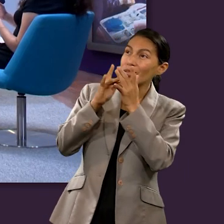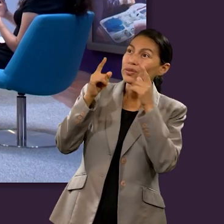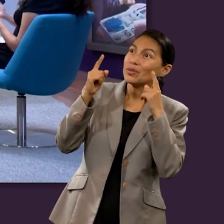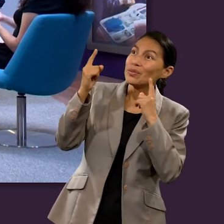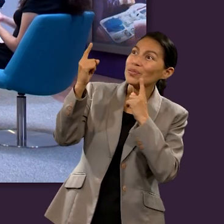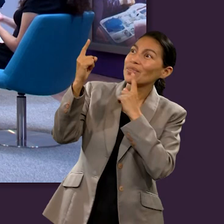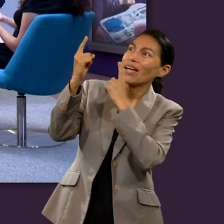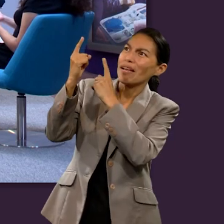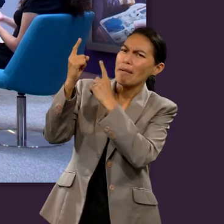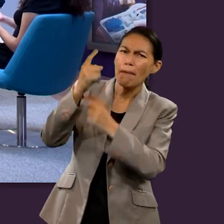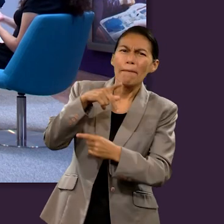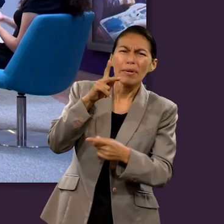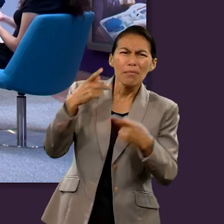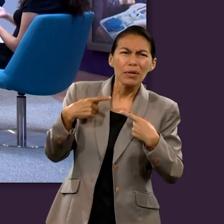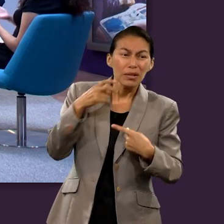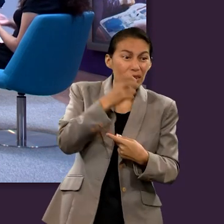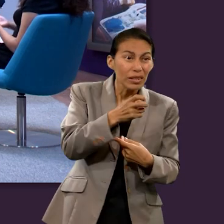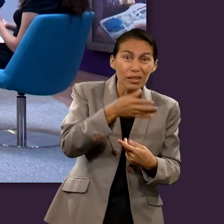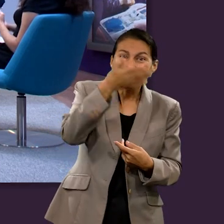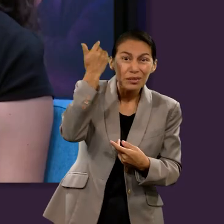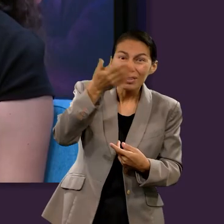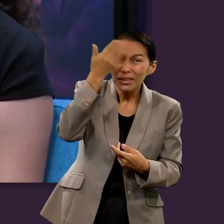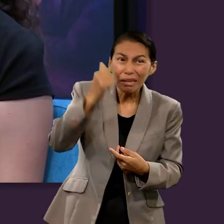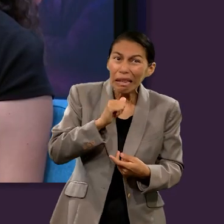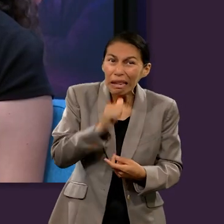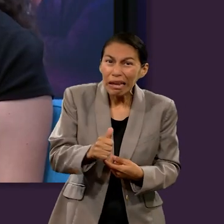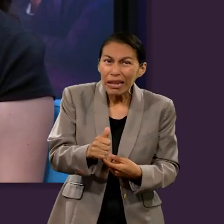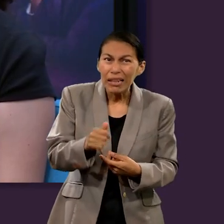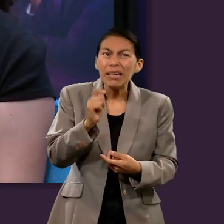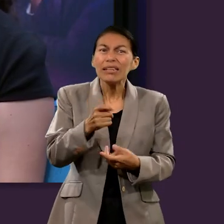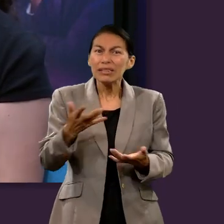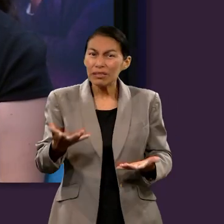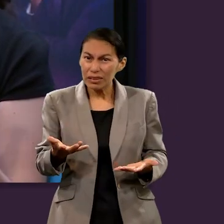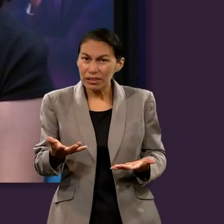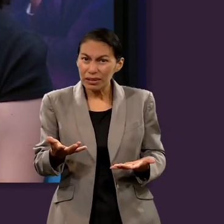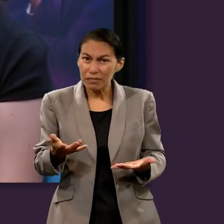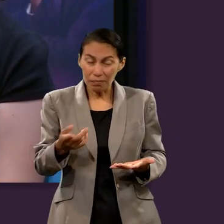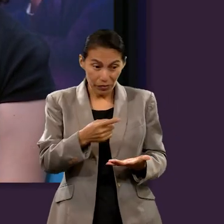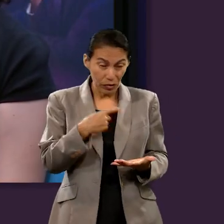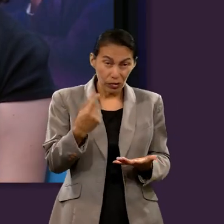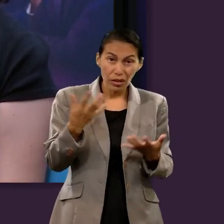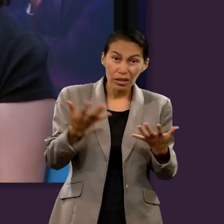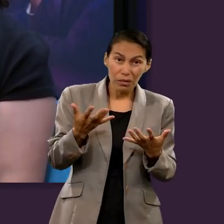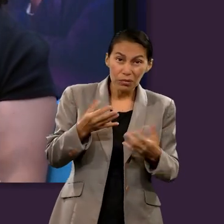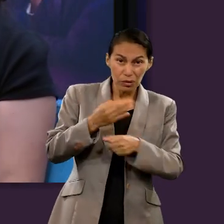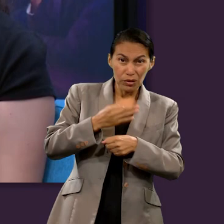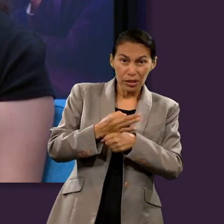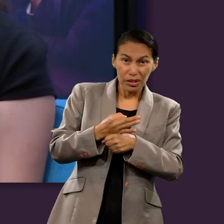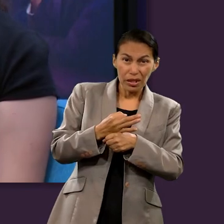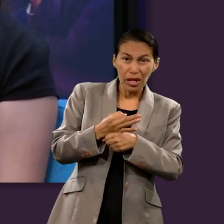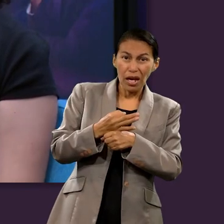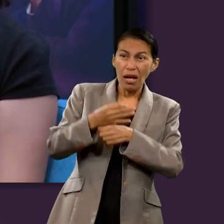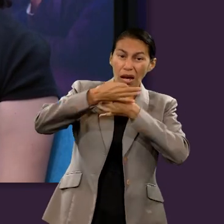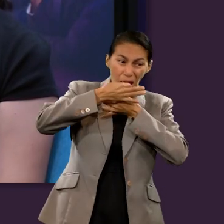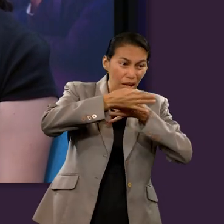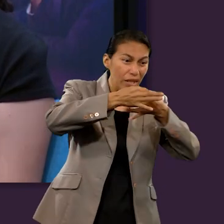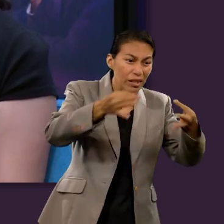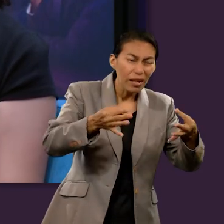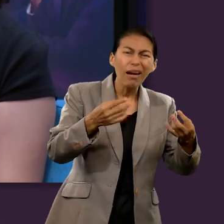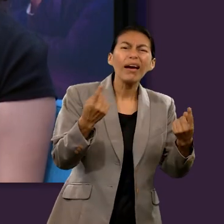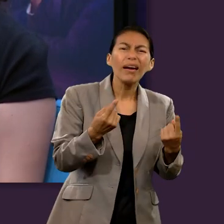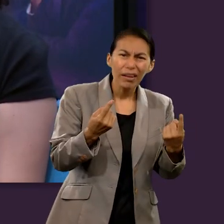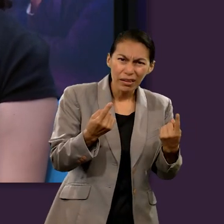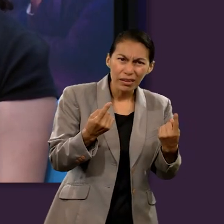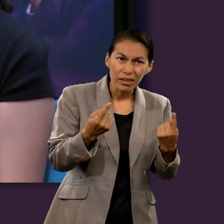ojos vamos a ver a Jesús pero y que hay de aquellas personas que no lo saben que será lo que estemos haciendo